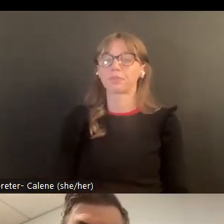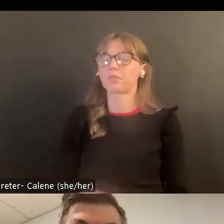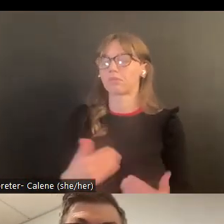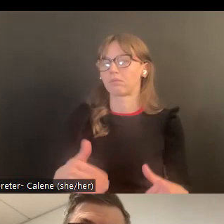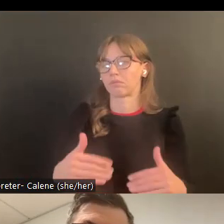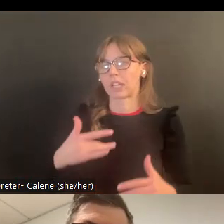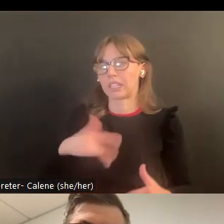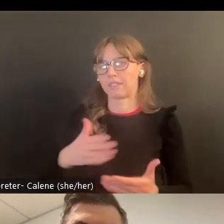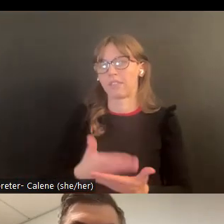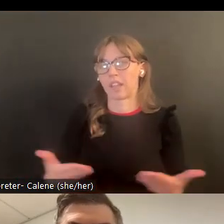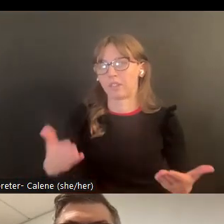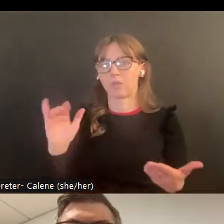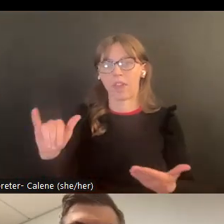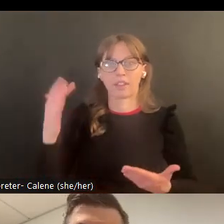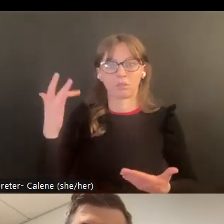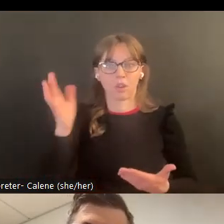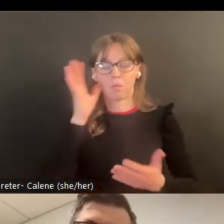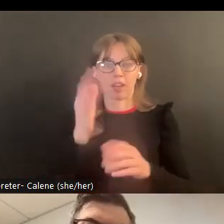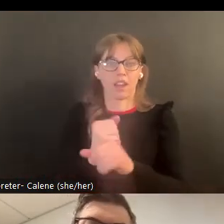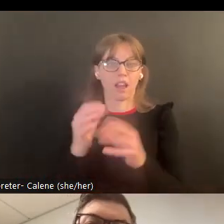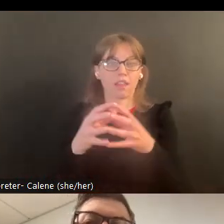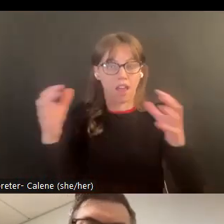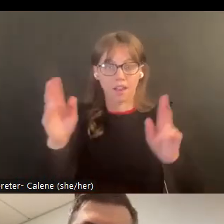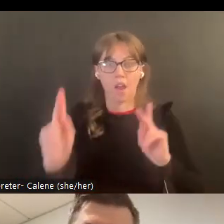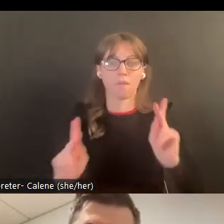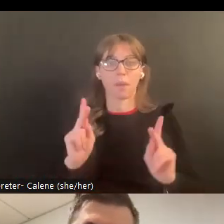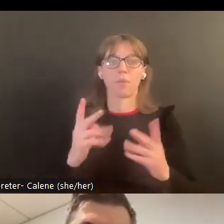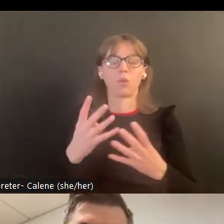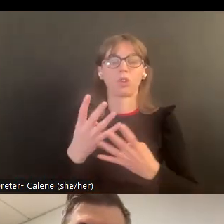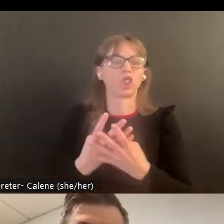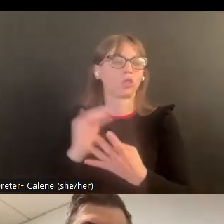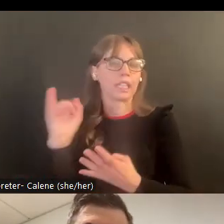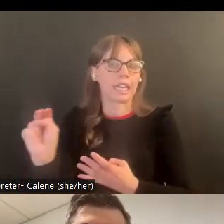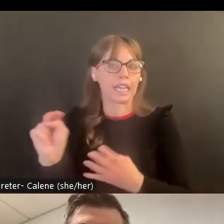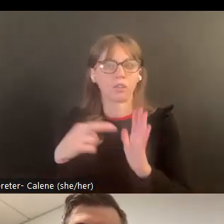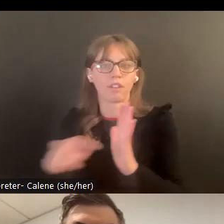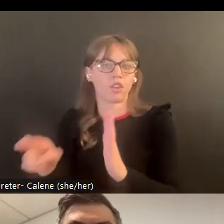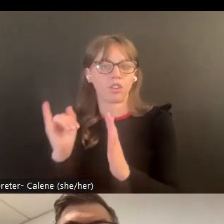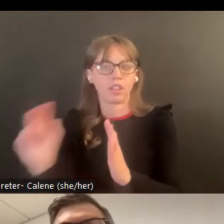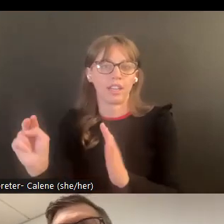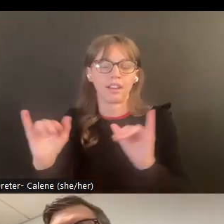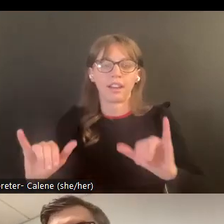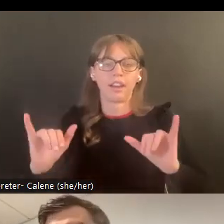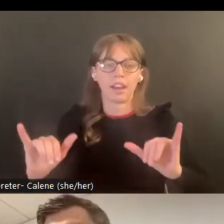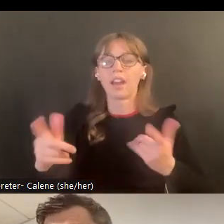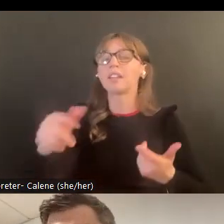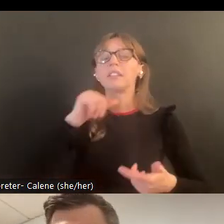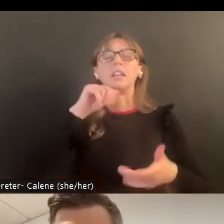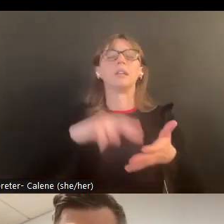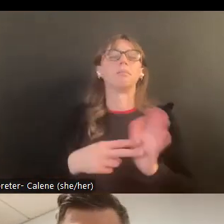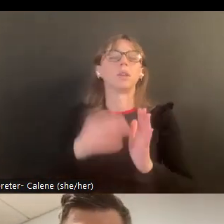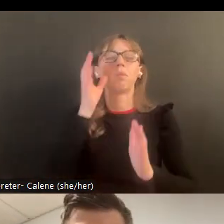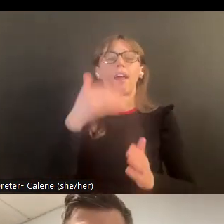es una cosa bastante sensible por eso tiene muchos que están en sí